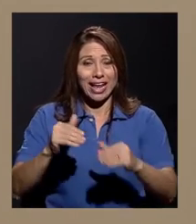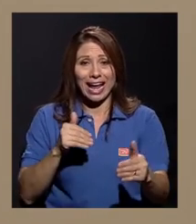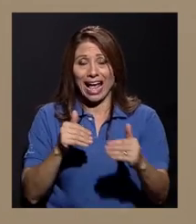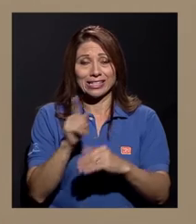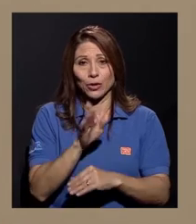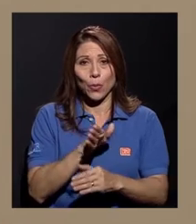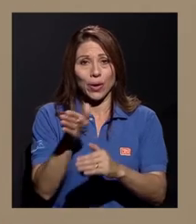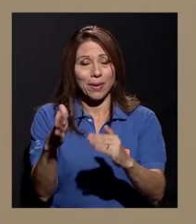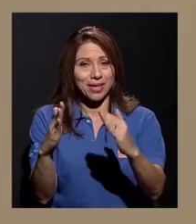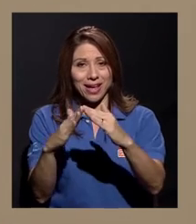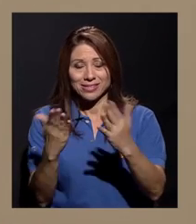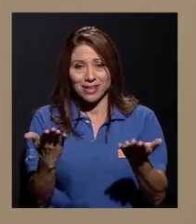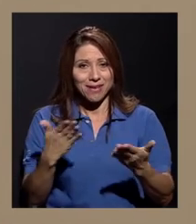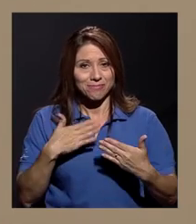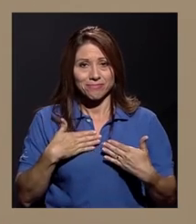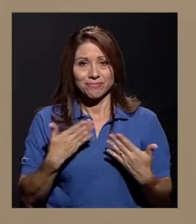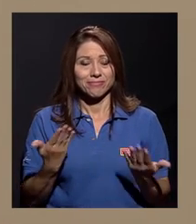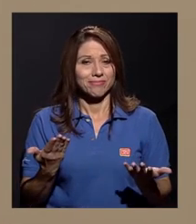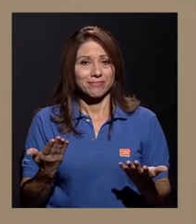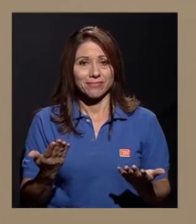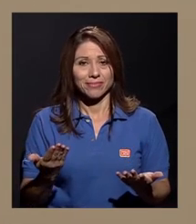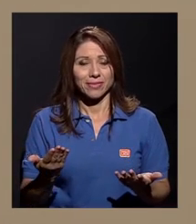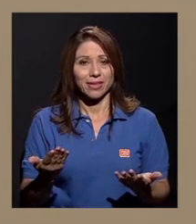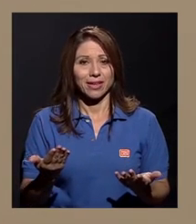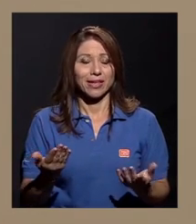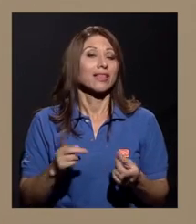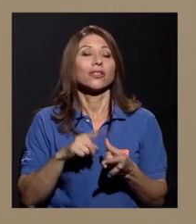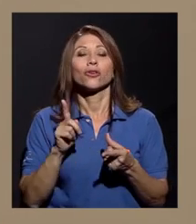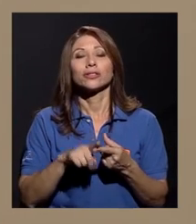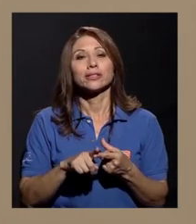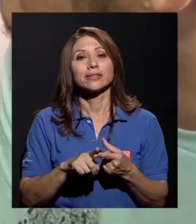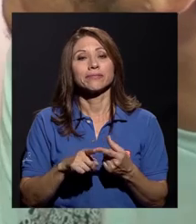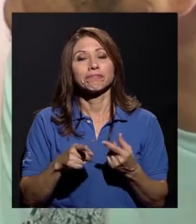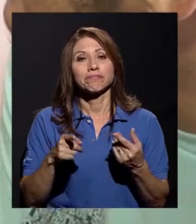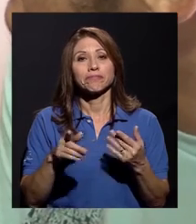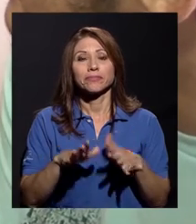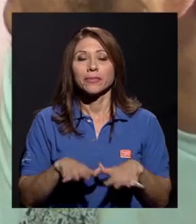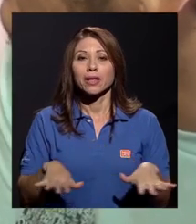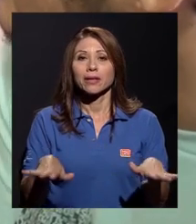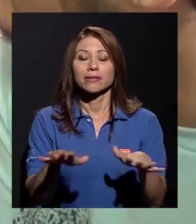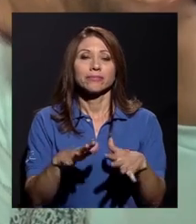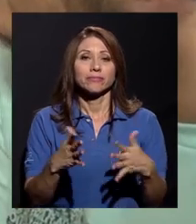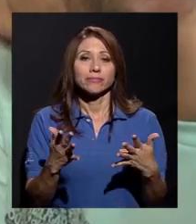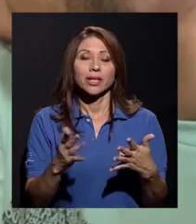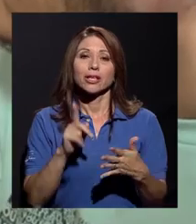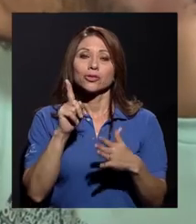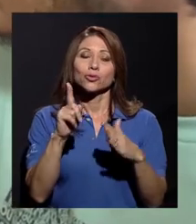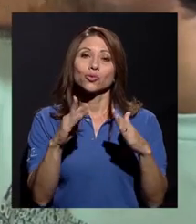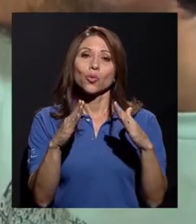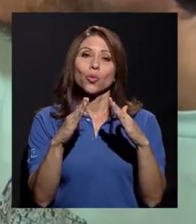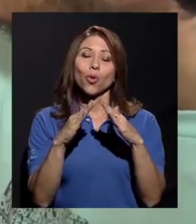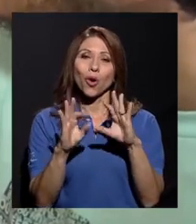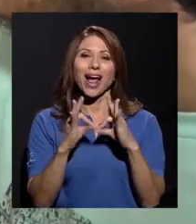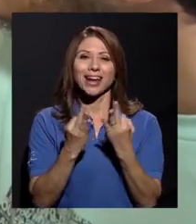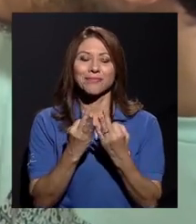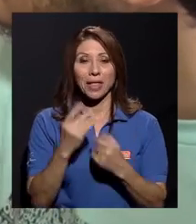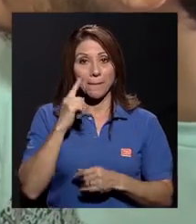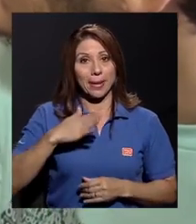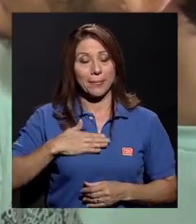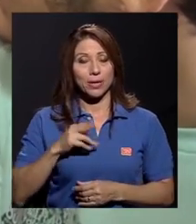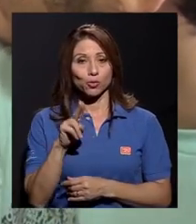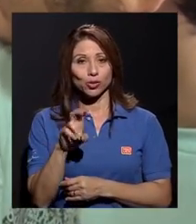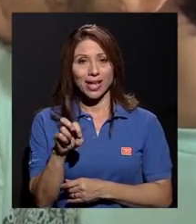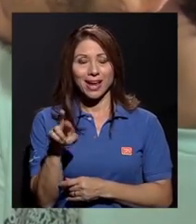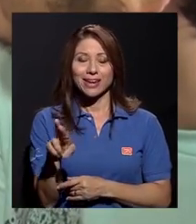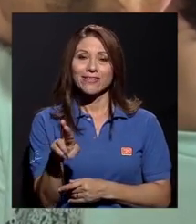seguido. Y entonces, se ha convertido en un hogar. La UCR para mí,